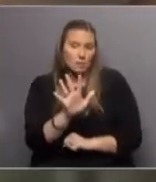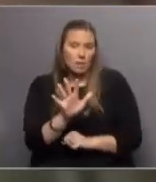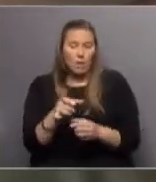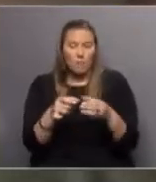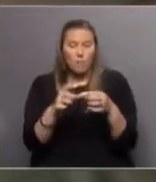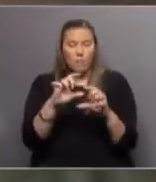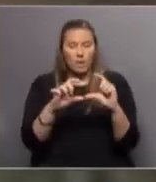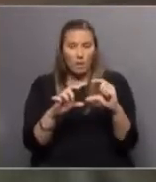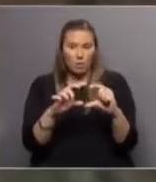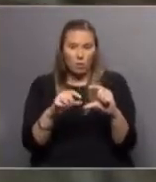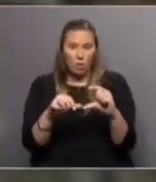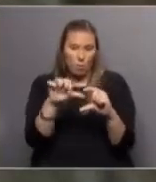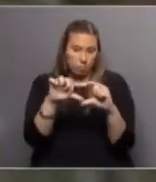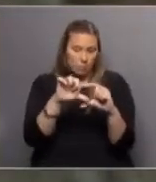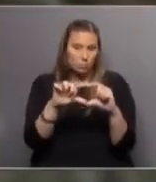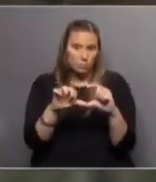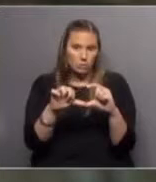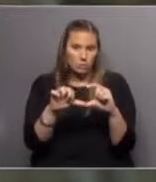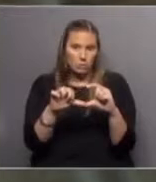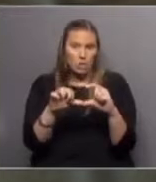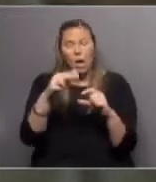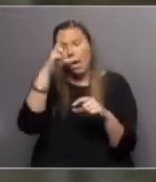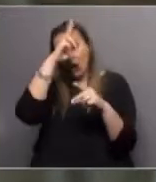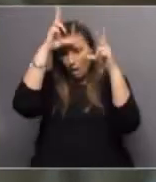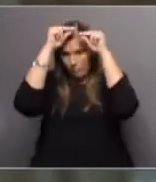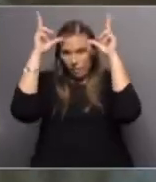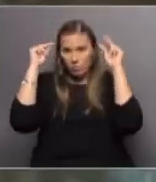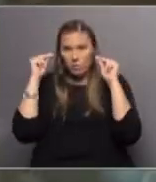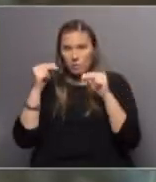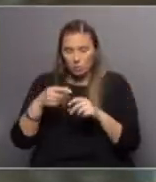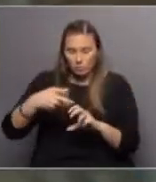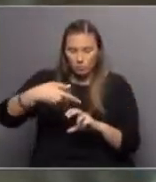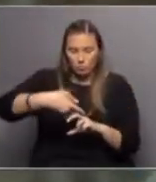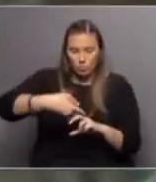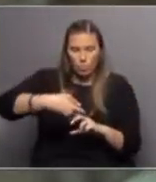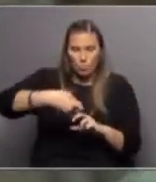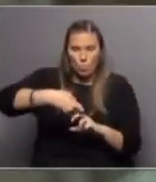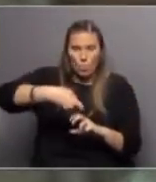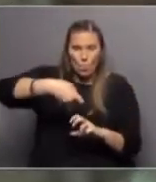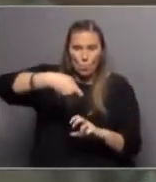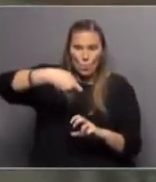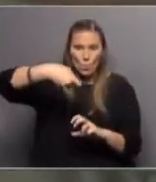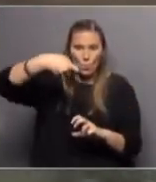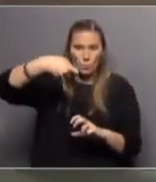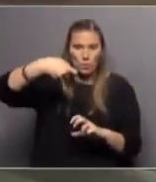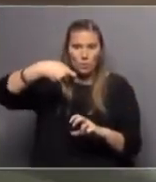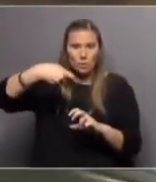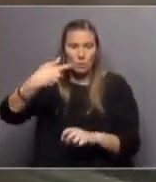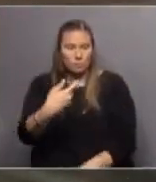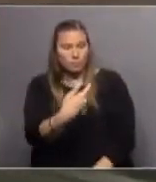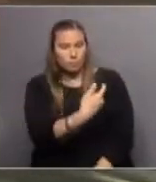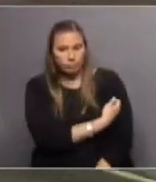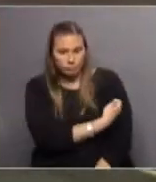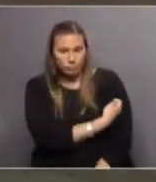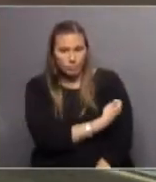el frasco con el producto adentro el enfermero toma la dosis y luego la provee al paciente de esta manera.